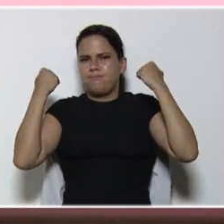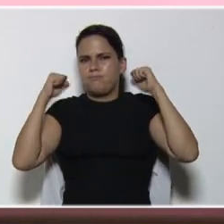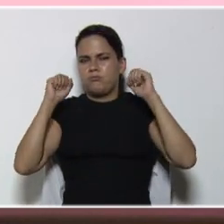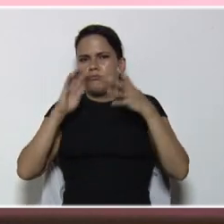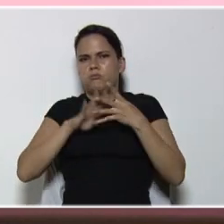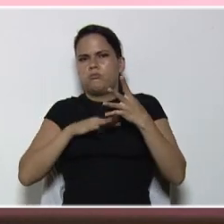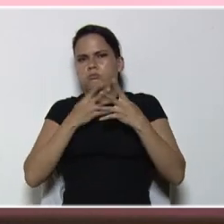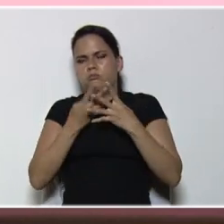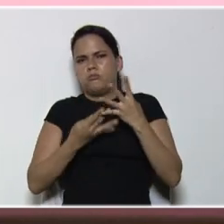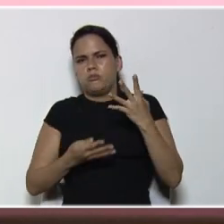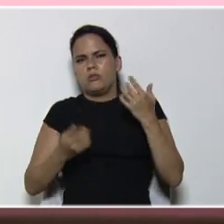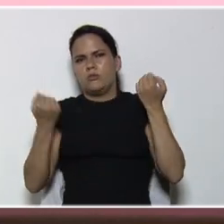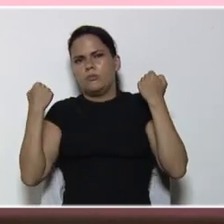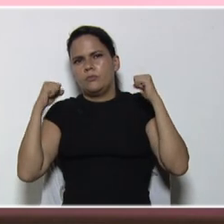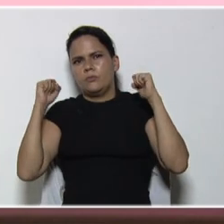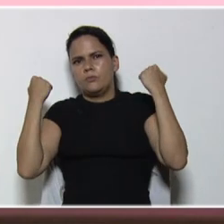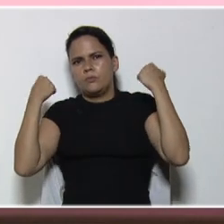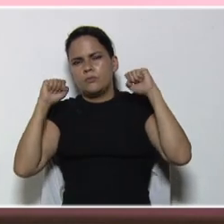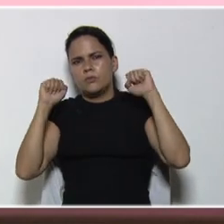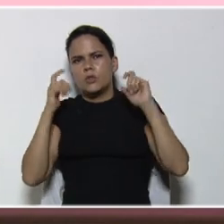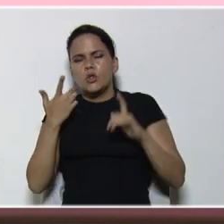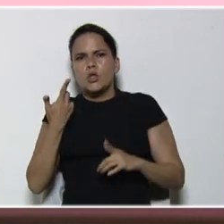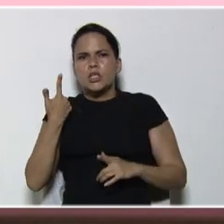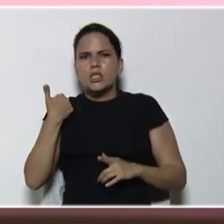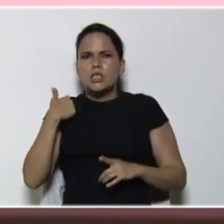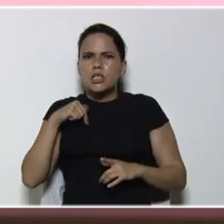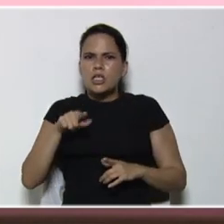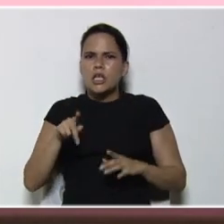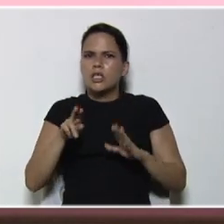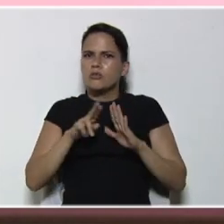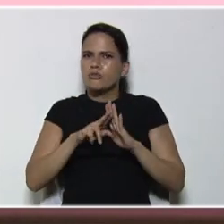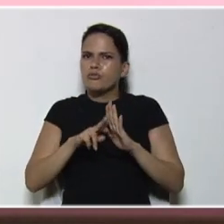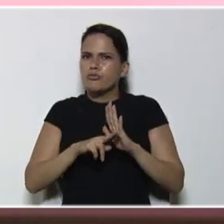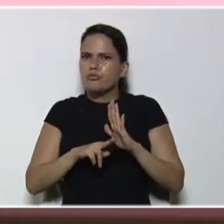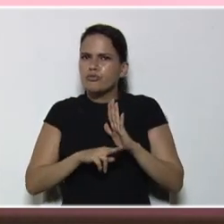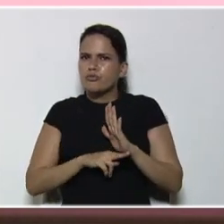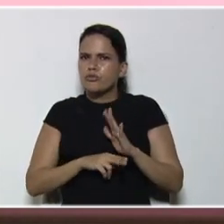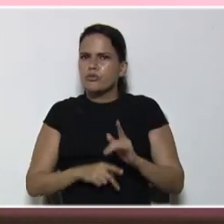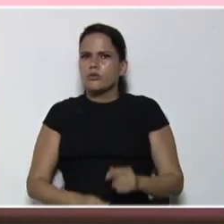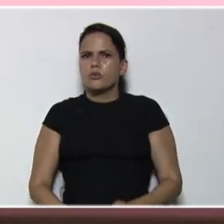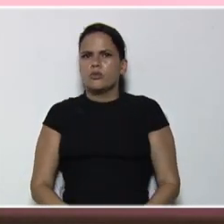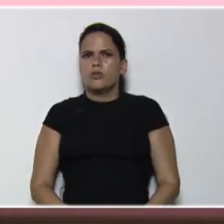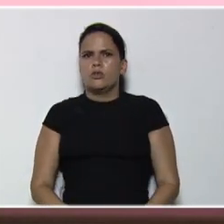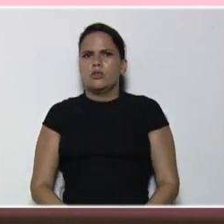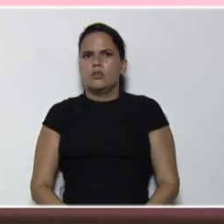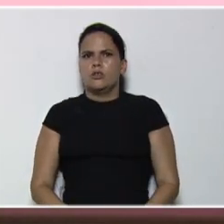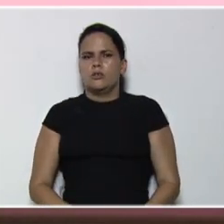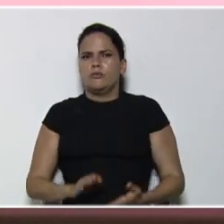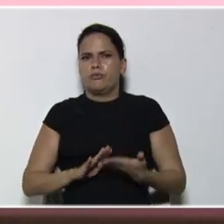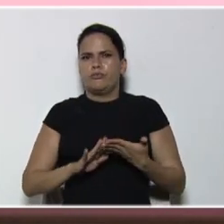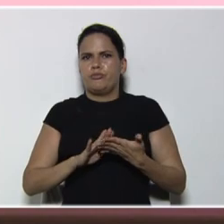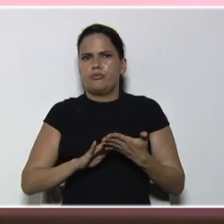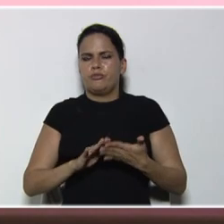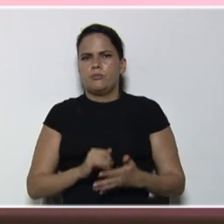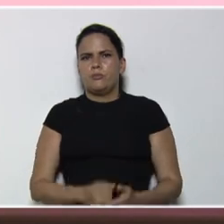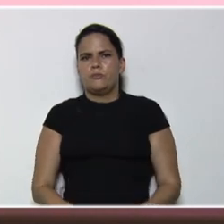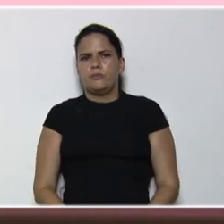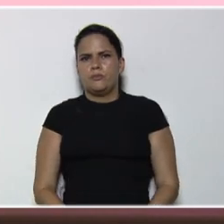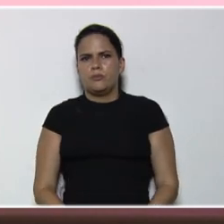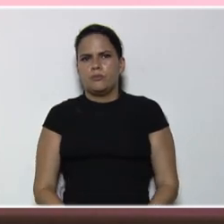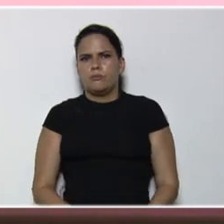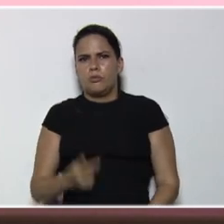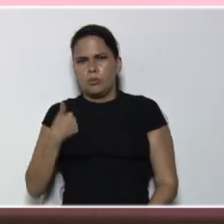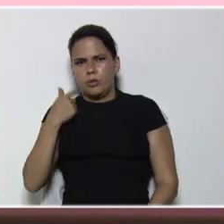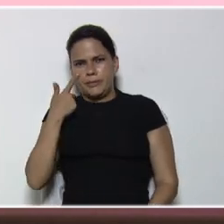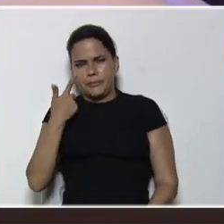cada operación, tiene sus instrucciones, y, su respuesta, bueno, vamos a